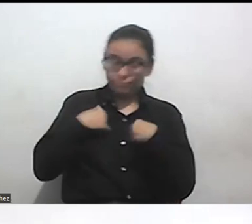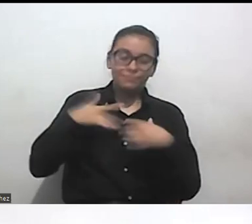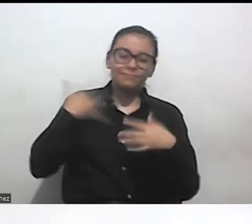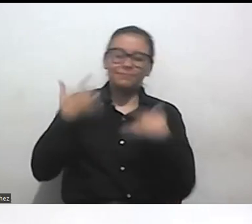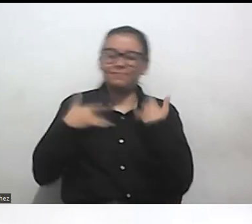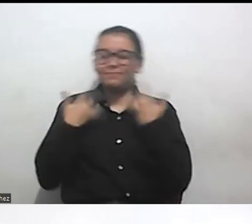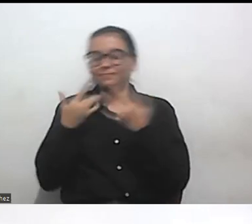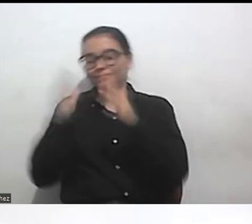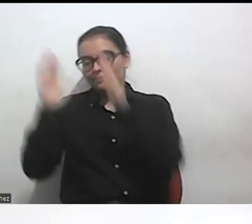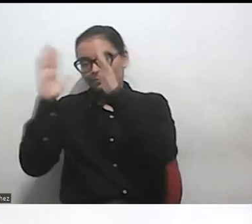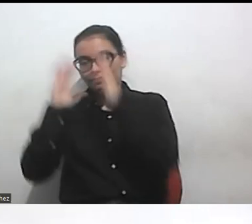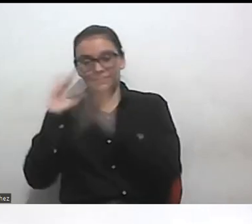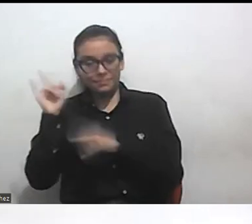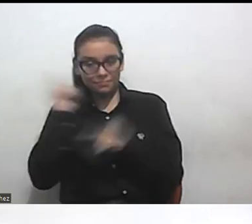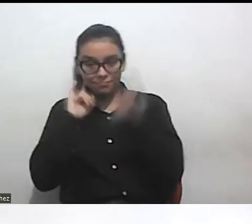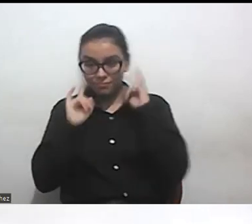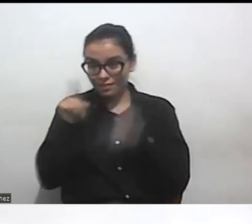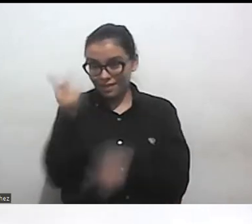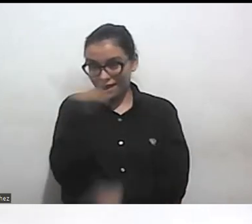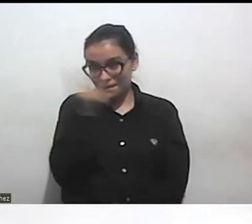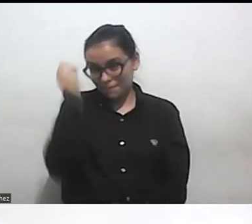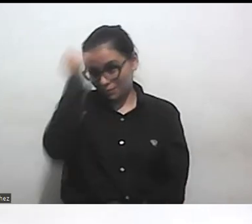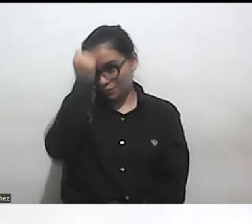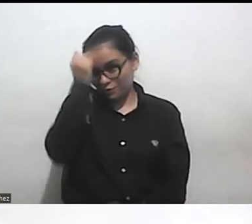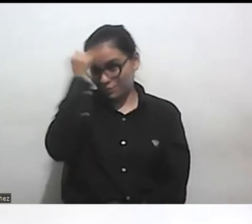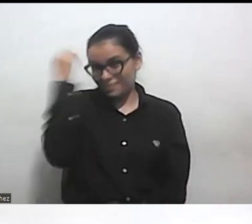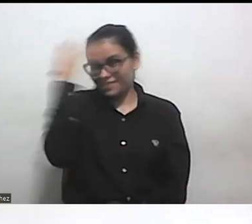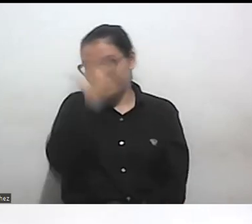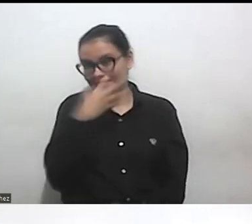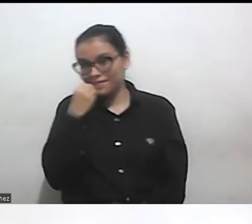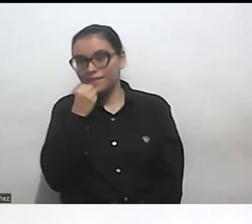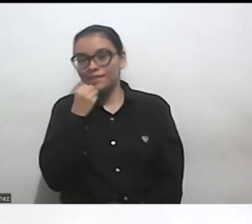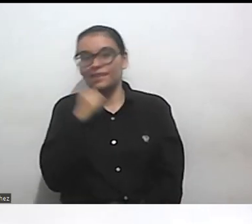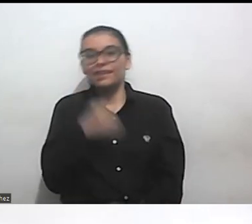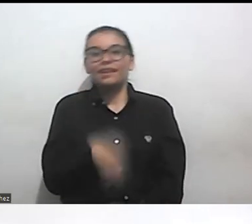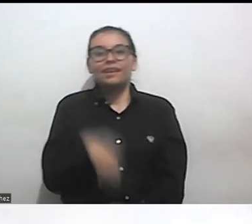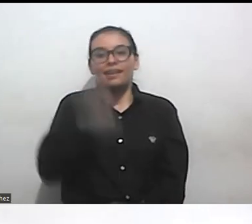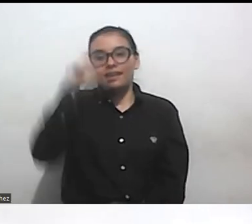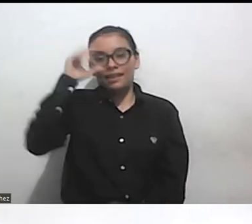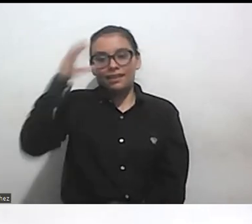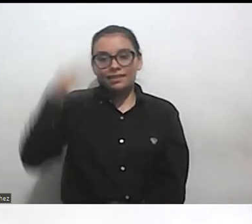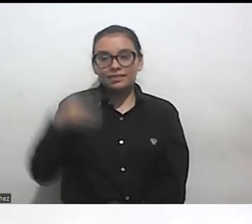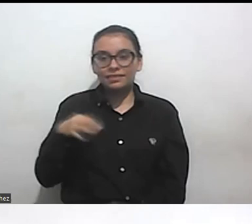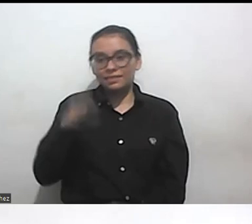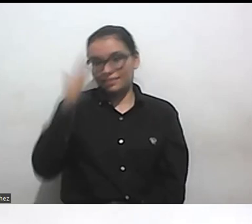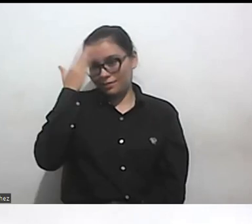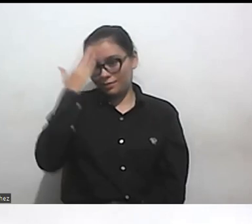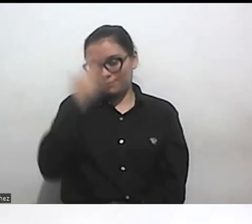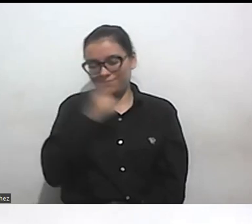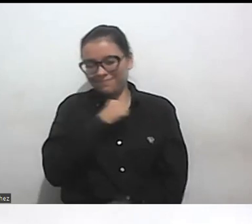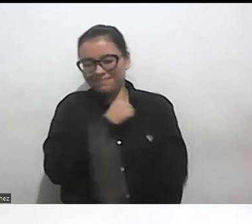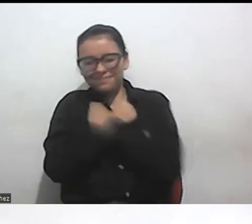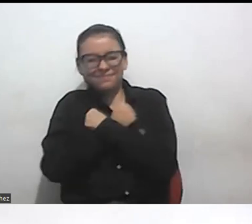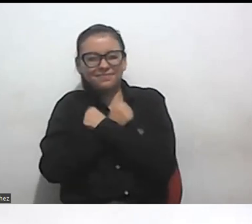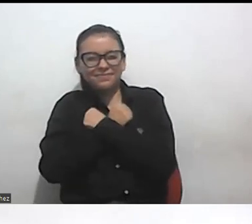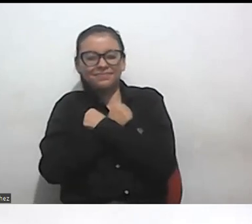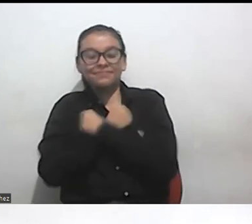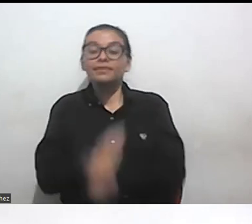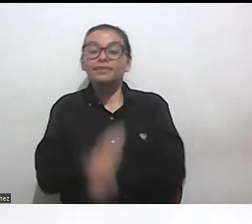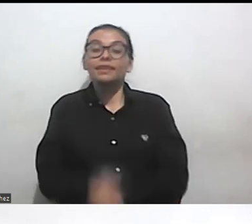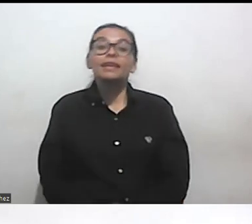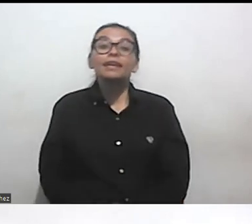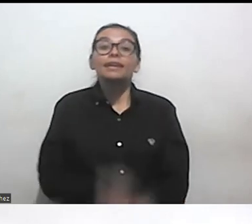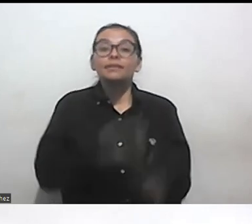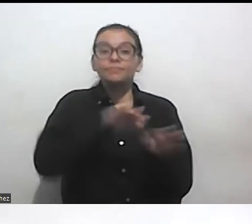profesoras encantadoras Andrea sabe que yo le tengo un cariño especial y bueno